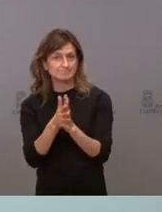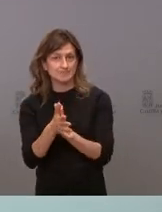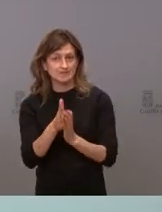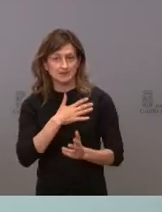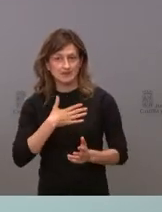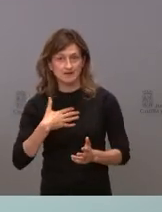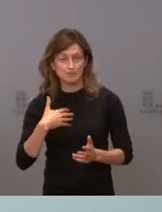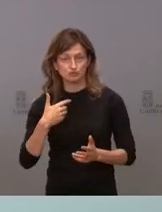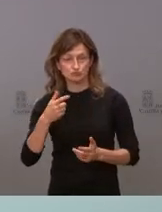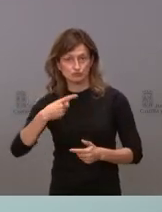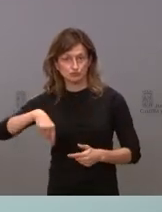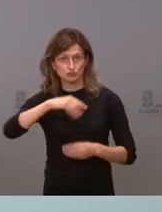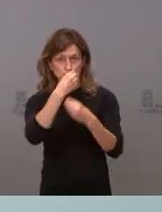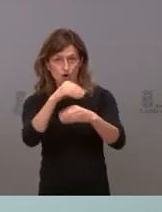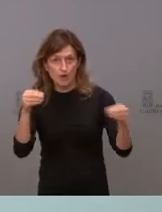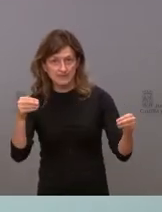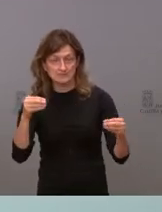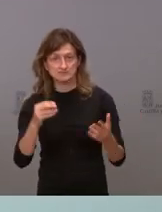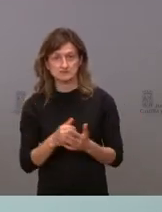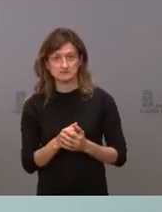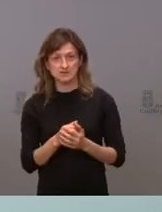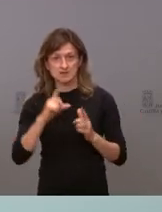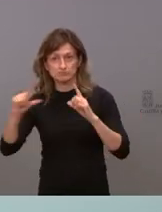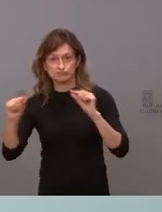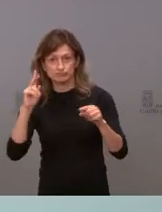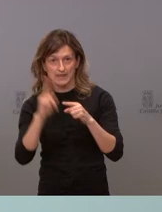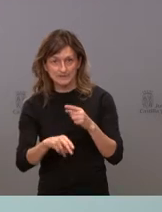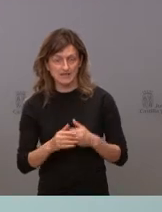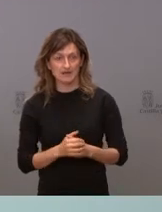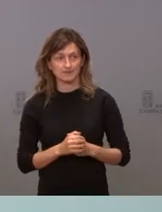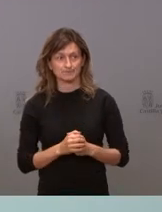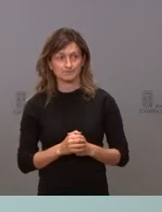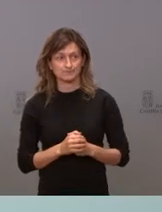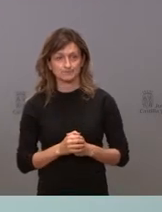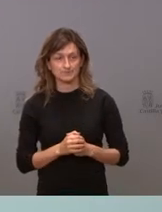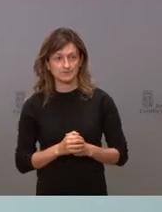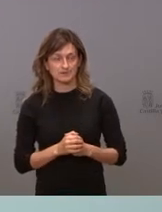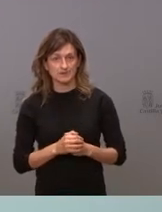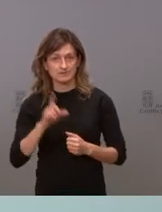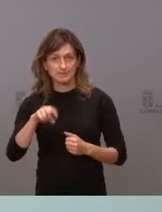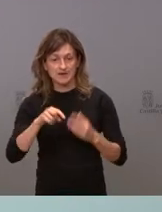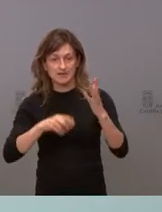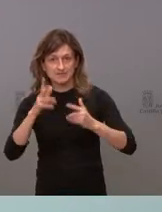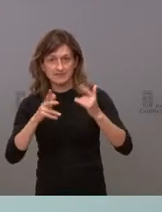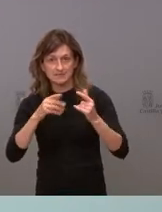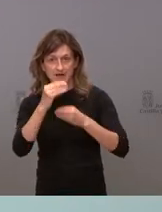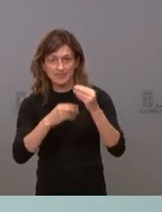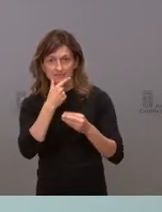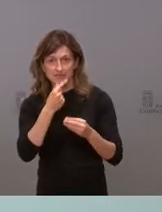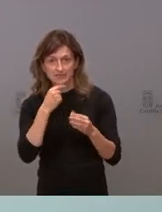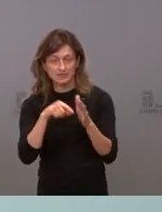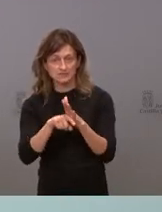nuestras empresas, que nuestros jóvenes no se vayan. La simplificación administrativa, el decreto de simplificación